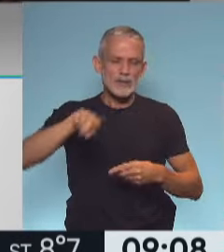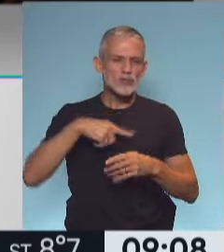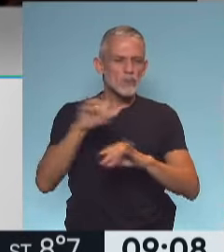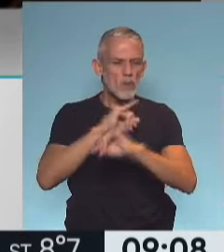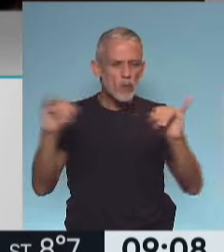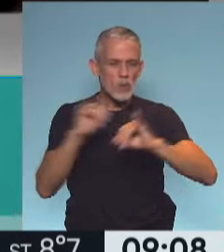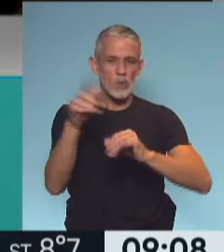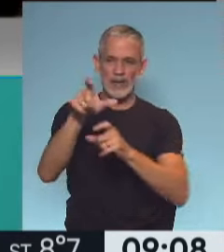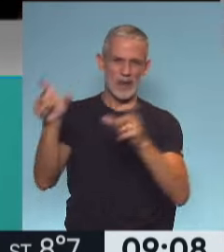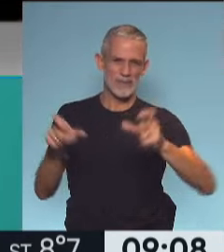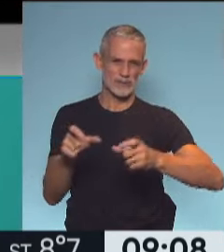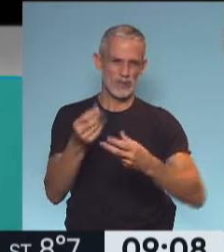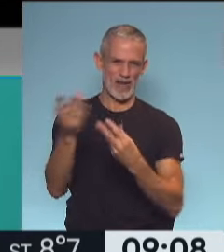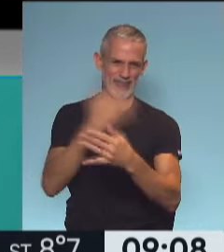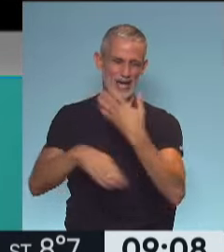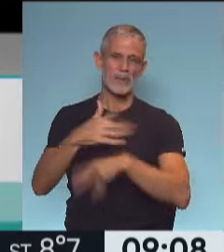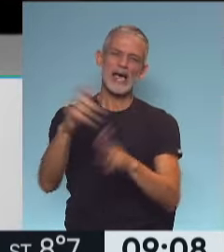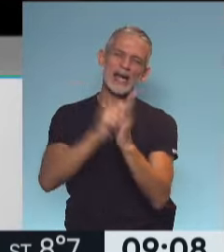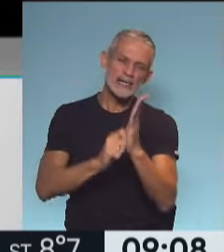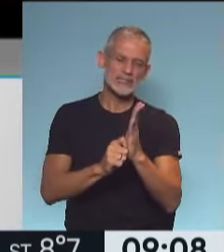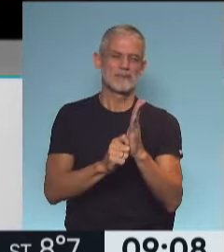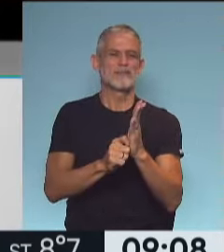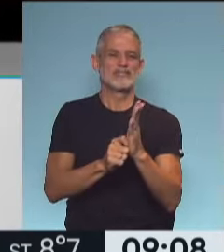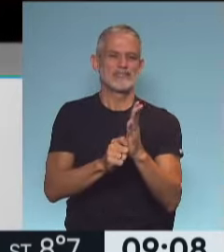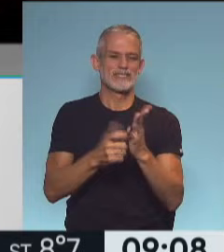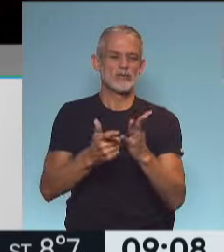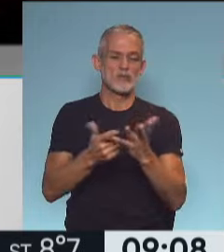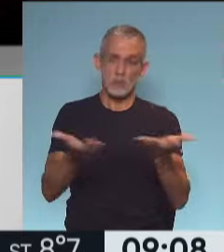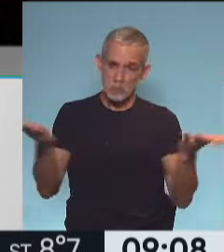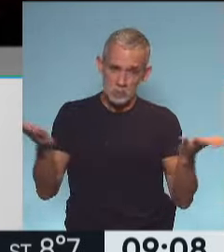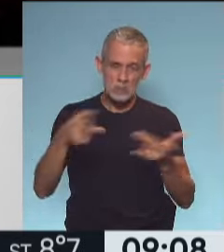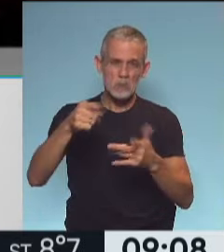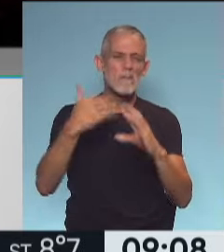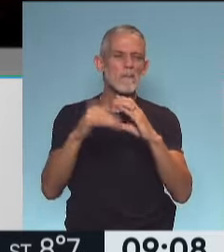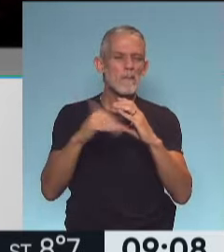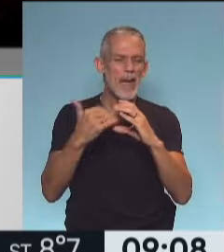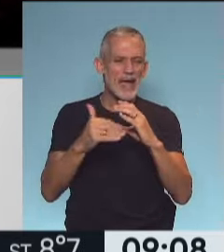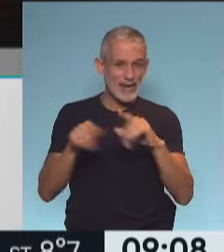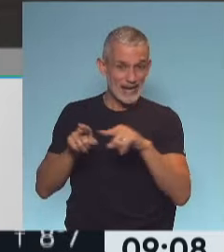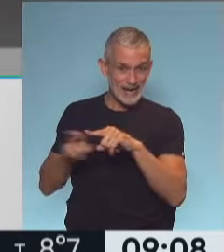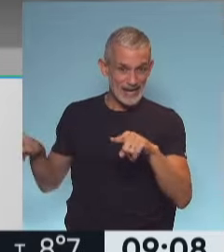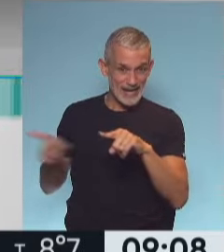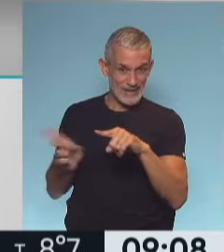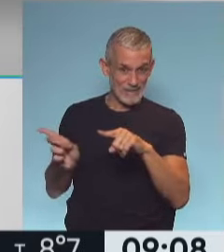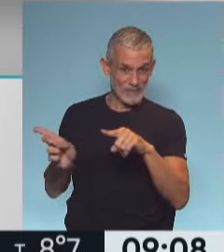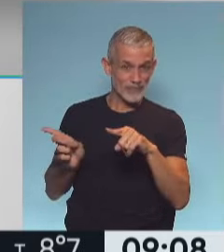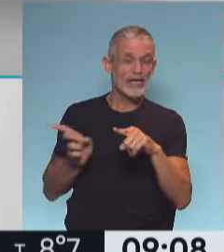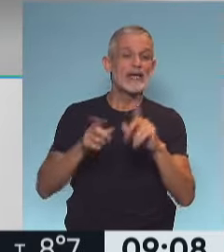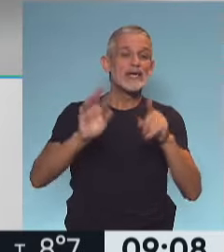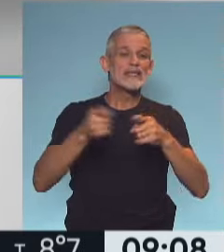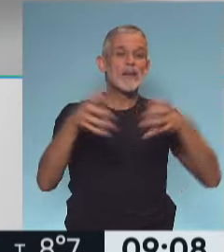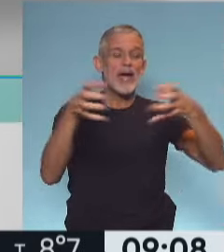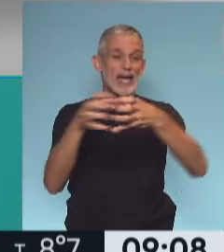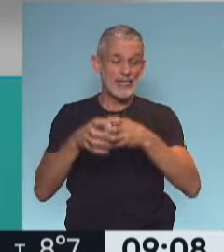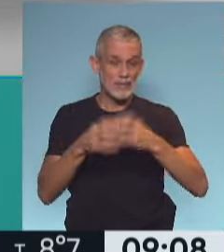a esta población a inscribirse. Ponemos en disponibilidad este mail y de ser necesario, en el diálogo con los equipos de